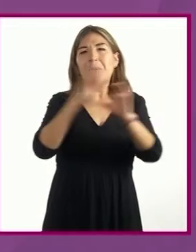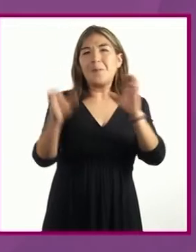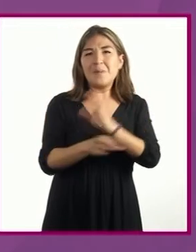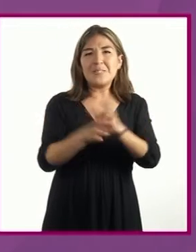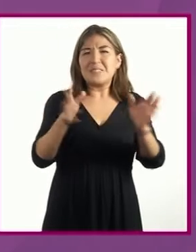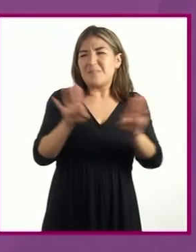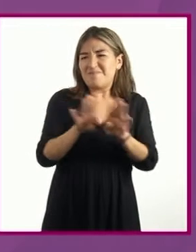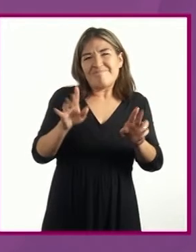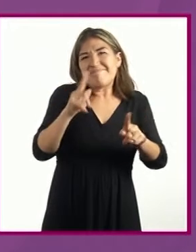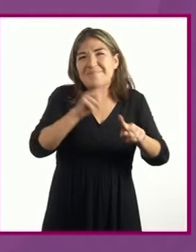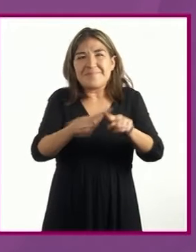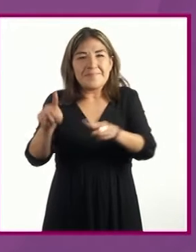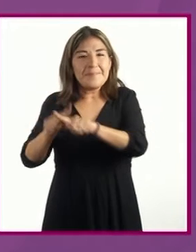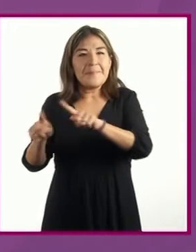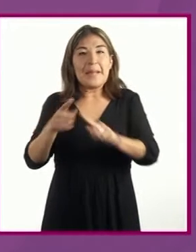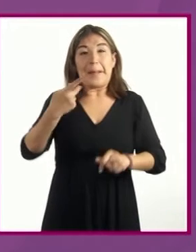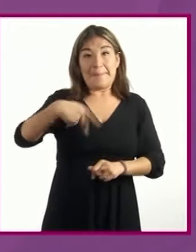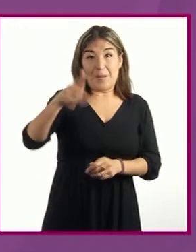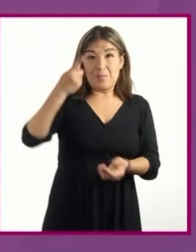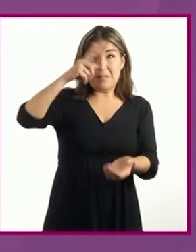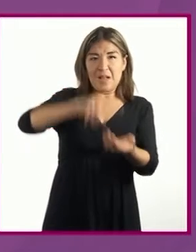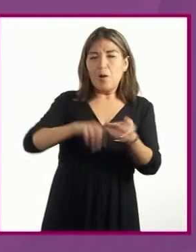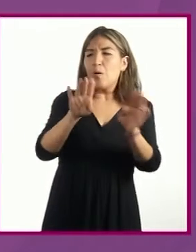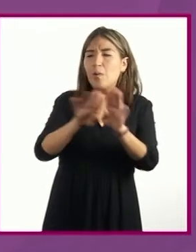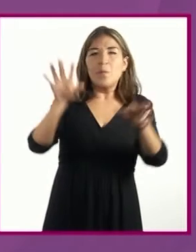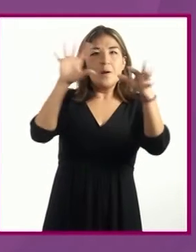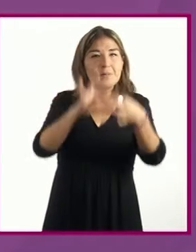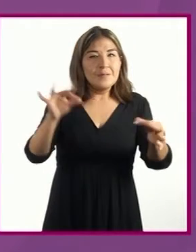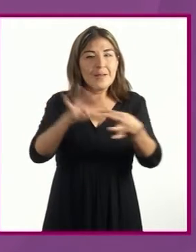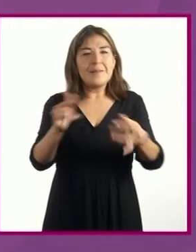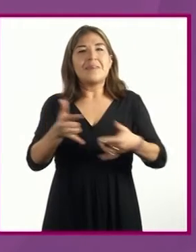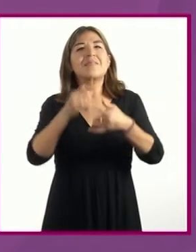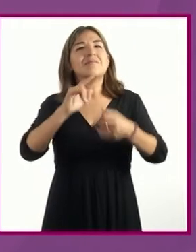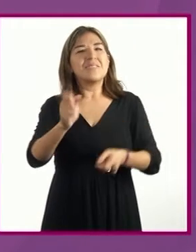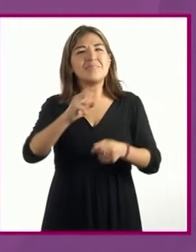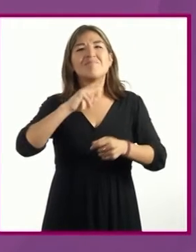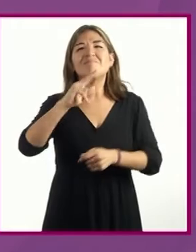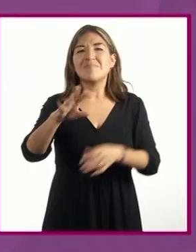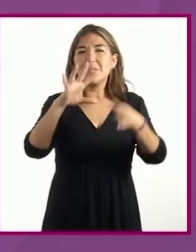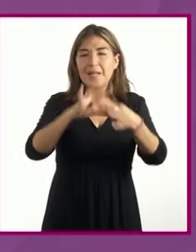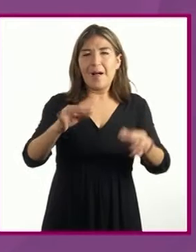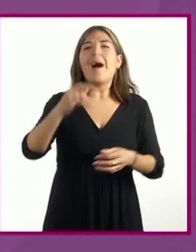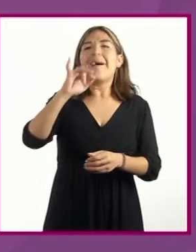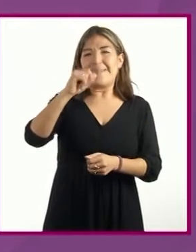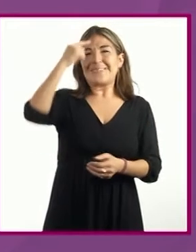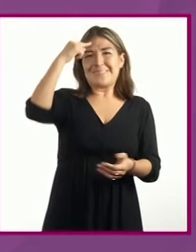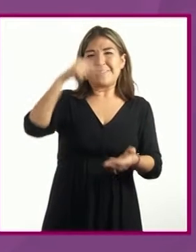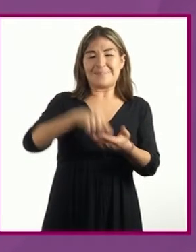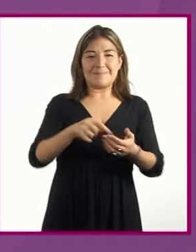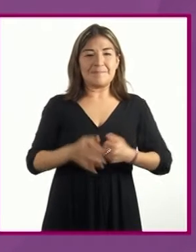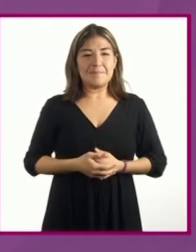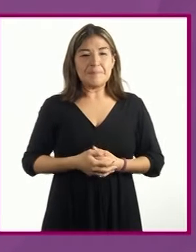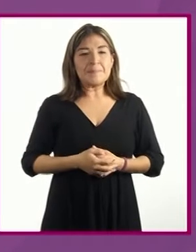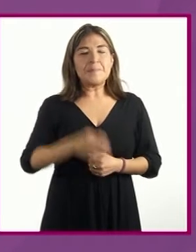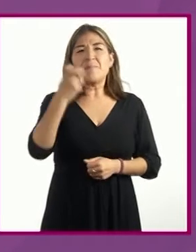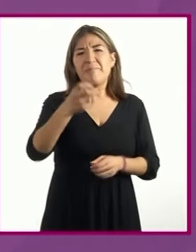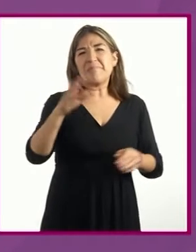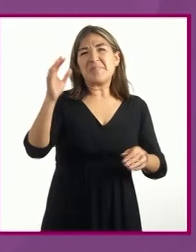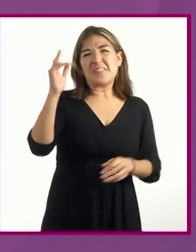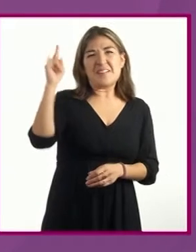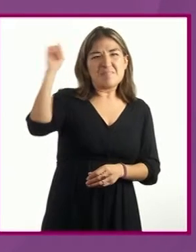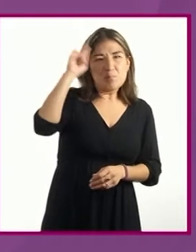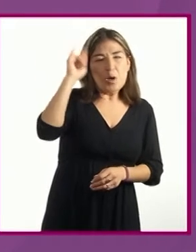inverosímiles, pero que, a la luz de la narración, son creíbles. En las narraciones de horror o